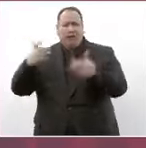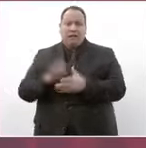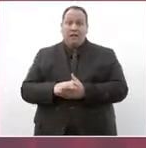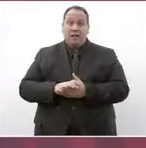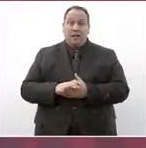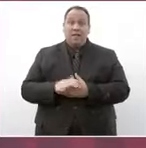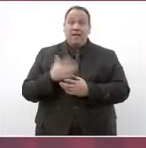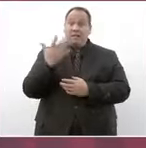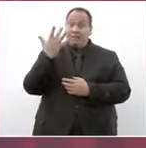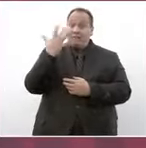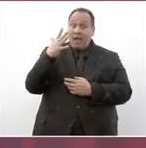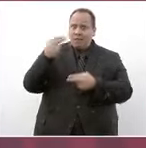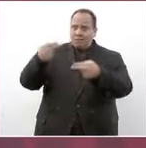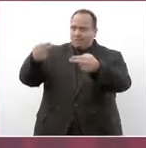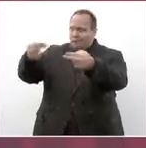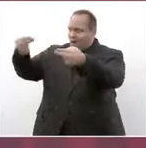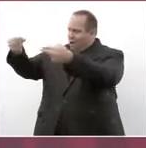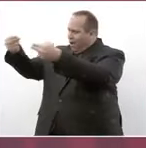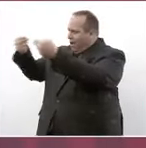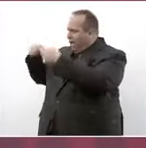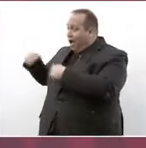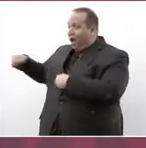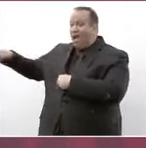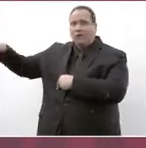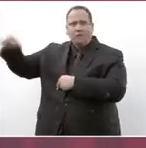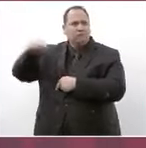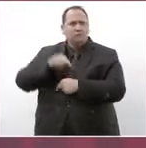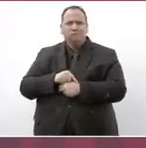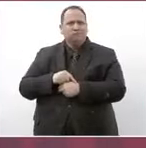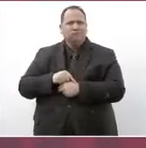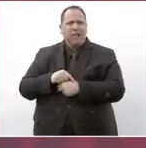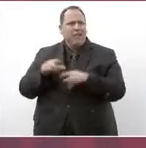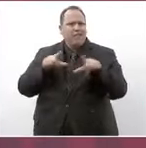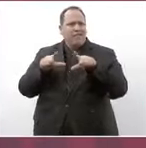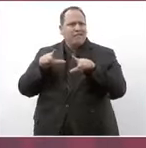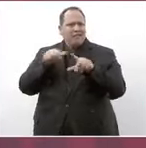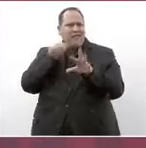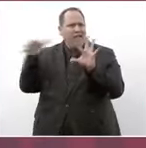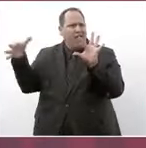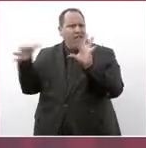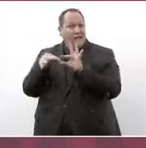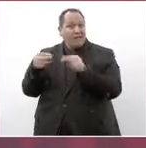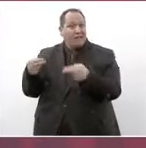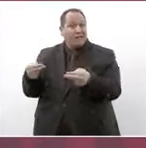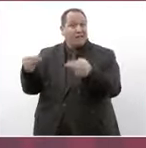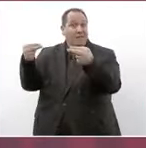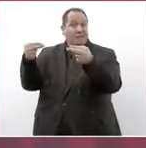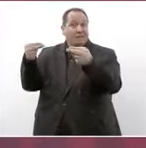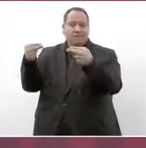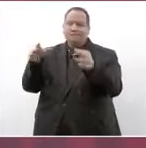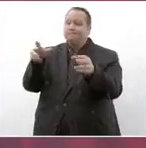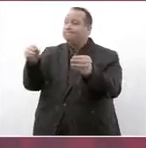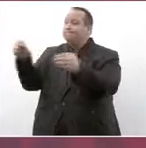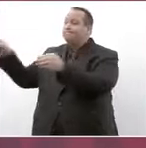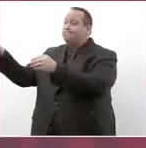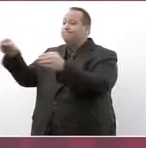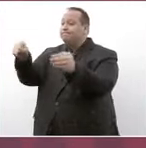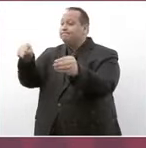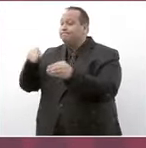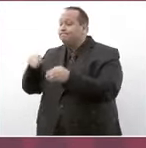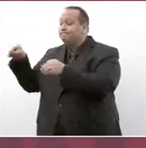empresas ni siquiera laboratorios empresas intermediarias